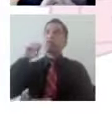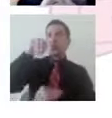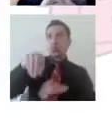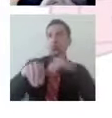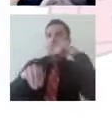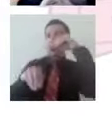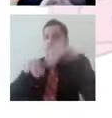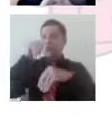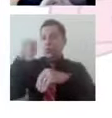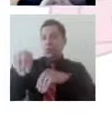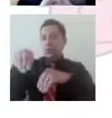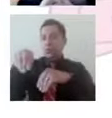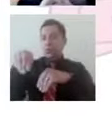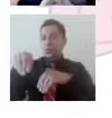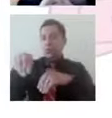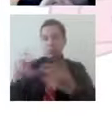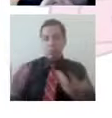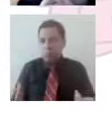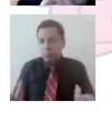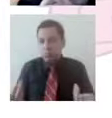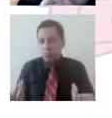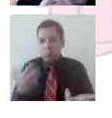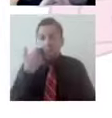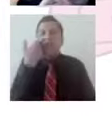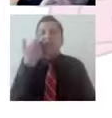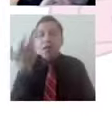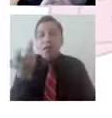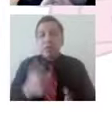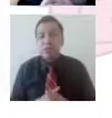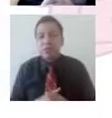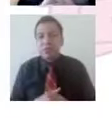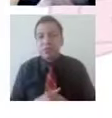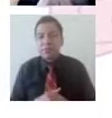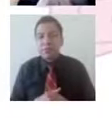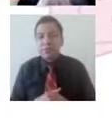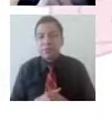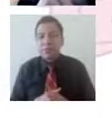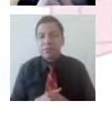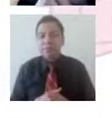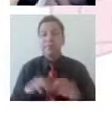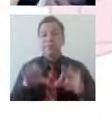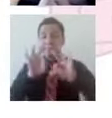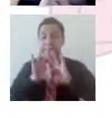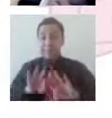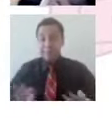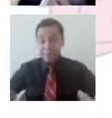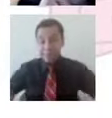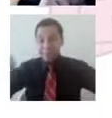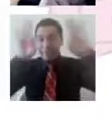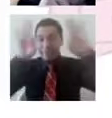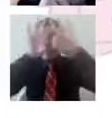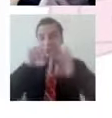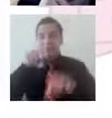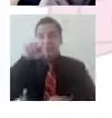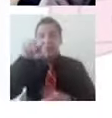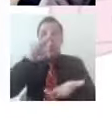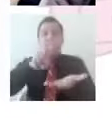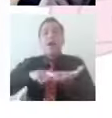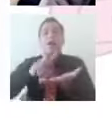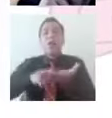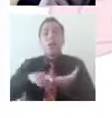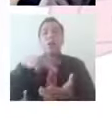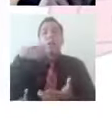les voy a invitar a que ustedes vayan reflexionando es, ¿cuál es lo importante o lo que ustedes valoran en su vida cotidiana?